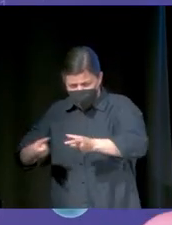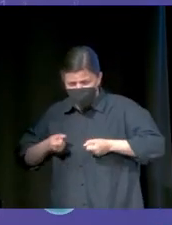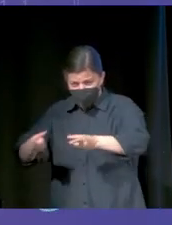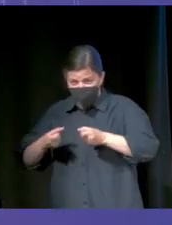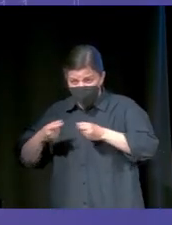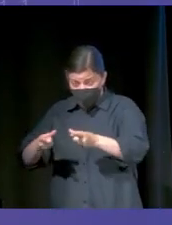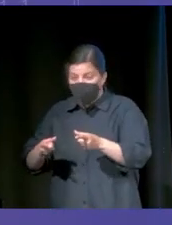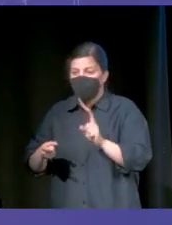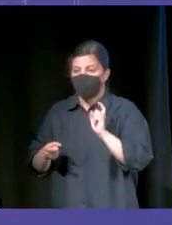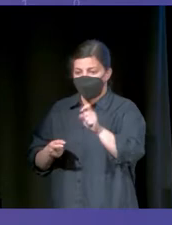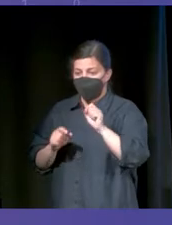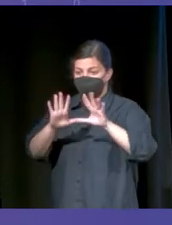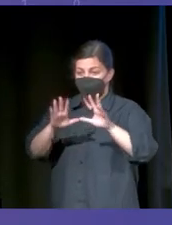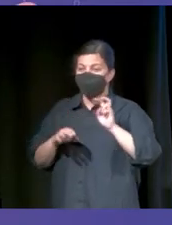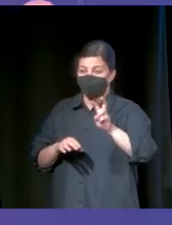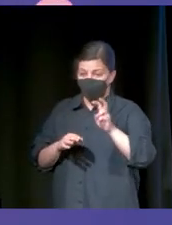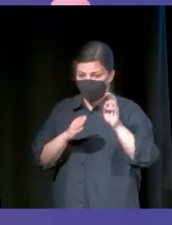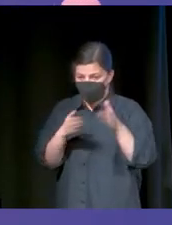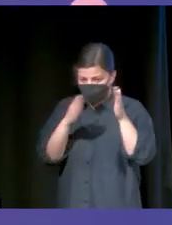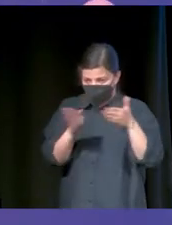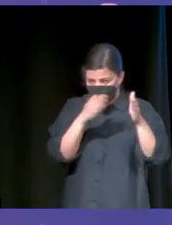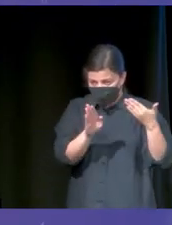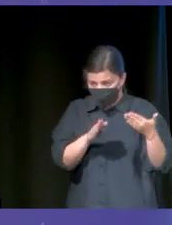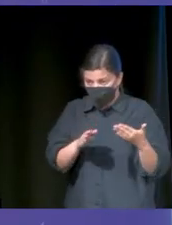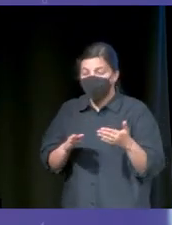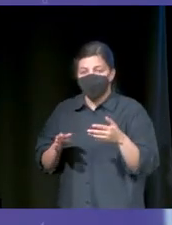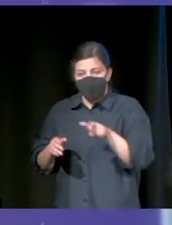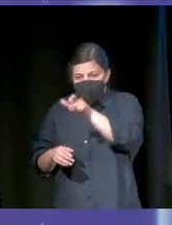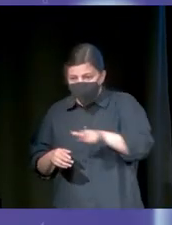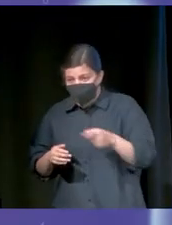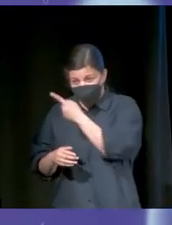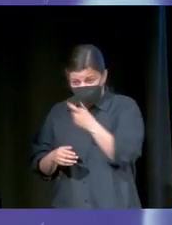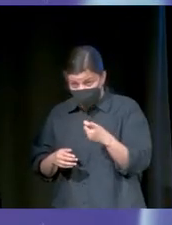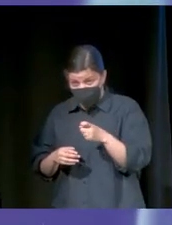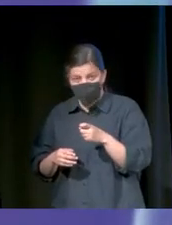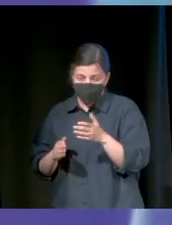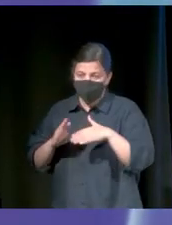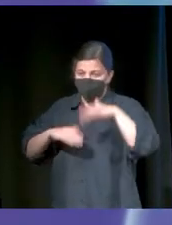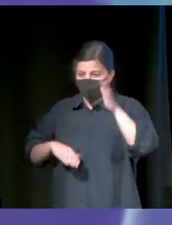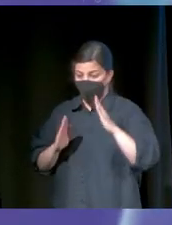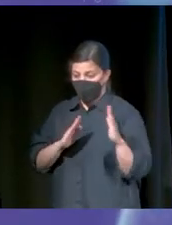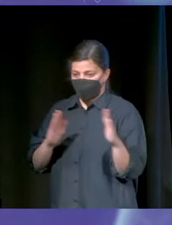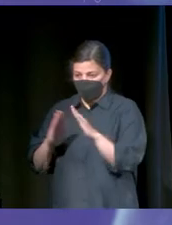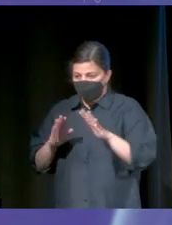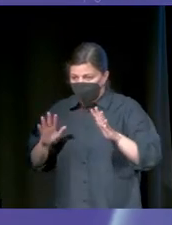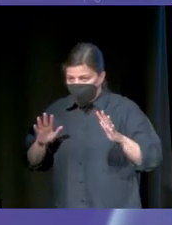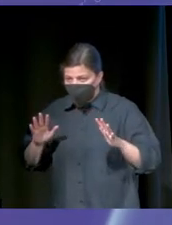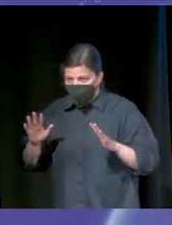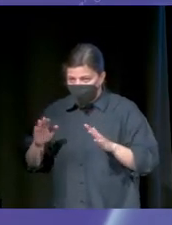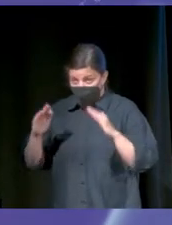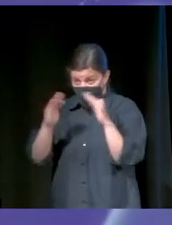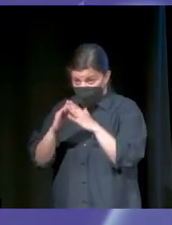puso un botón para saltar 10 segundos. Es decir, ha habido más de 100 personas involucradas en crear un momento de tensión en la casa de papel